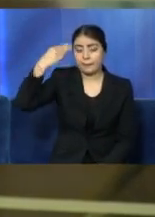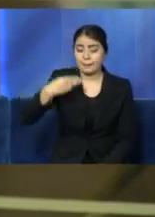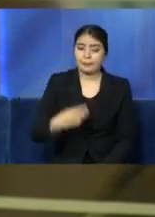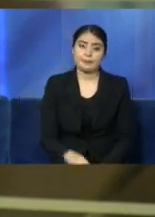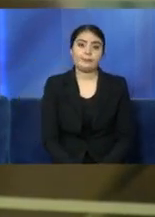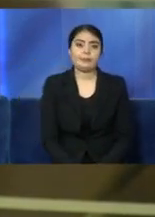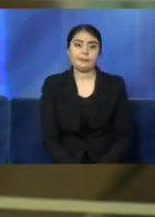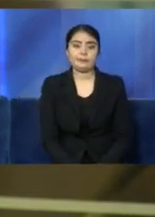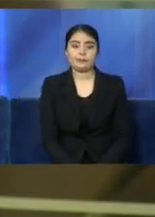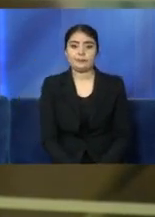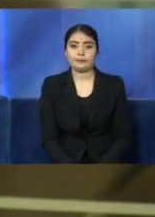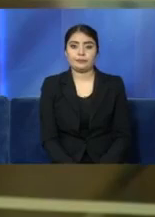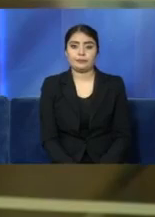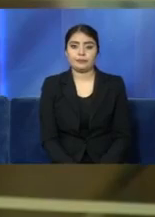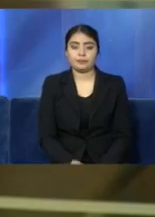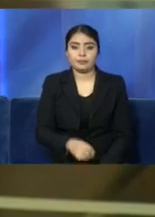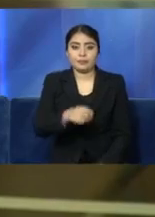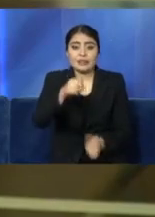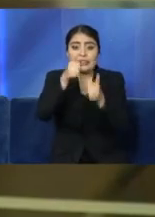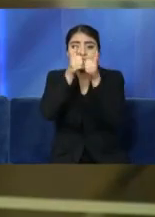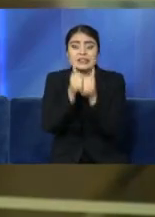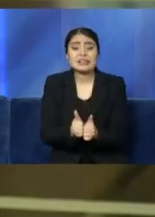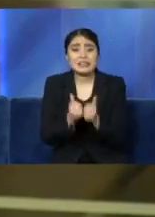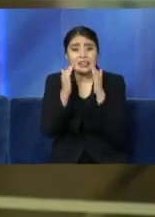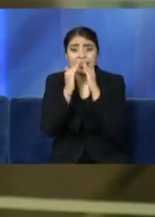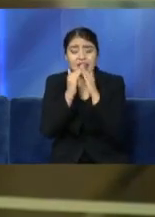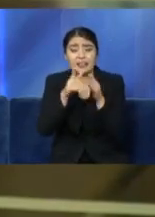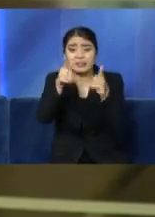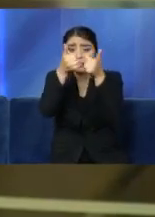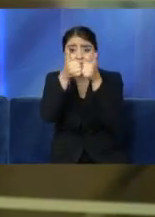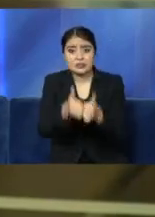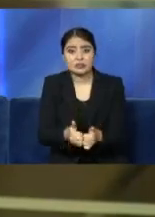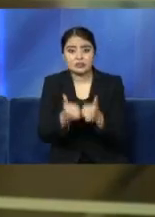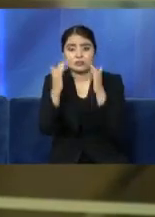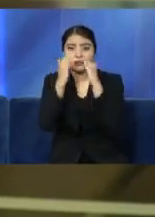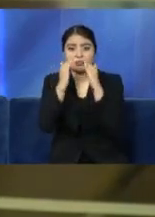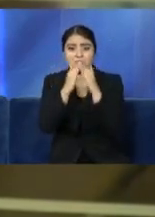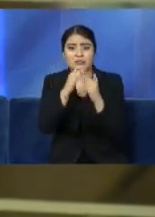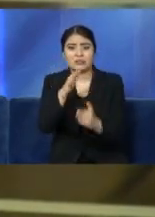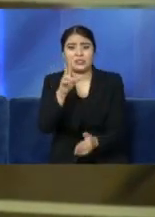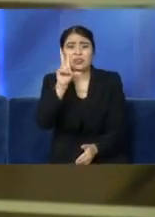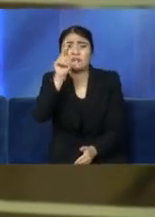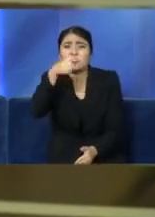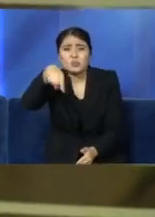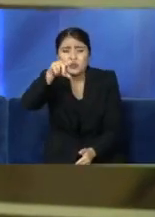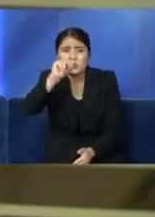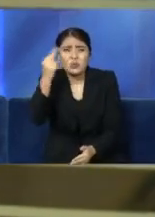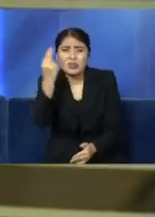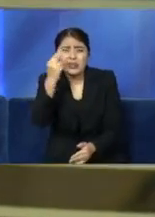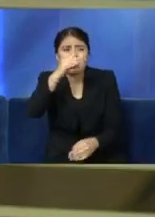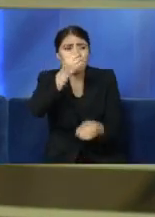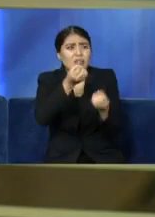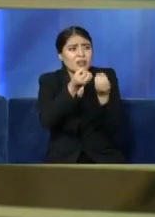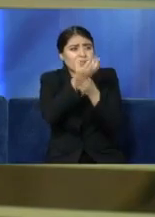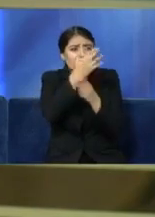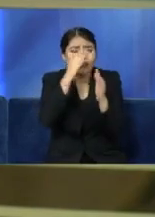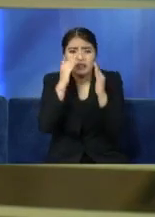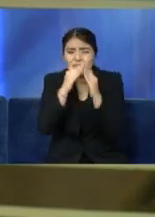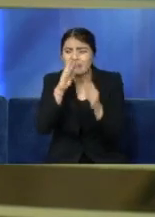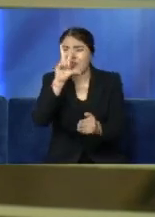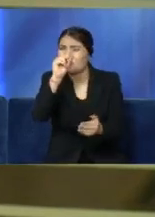quedarnos en casa. Quédate en casa y si no tienes por qué salir de casa, no lo hagas.